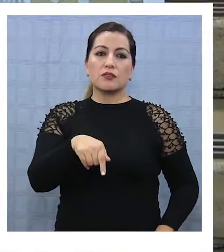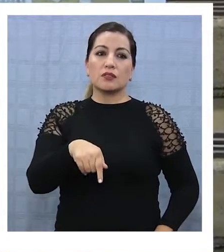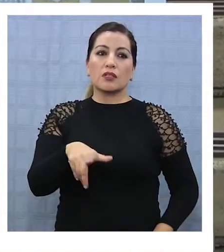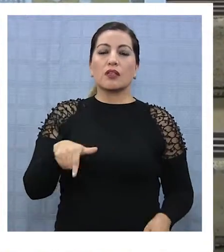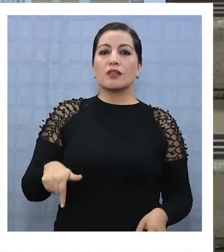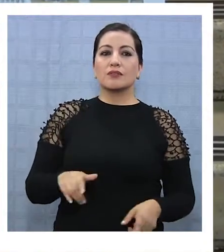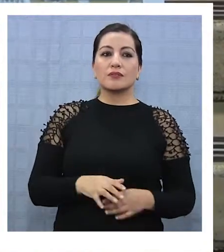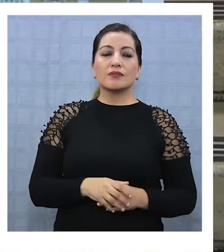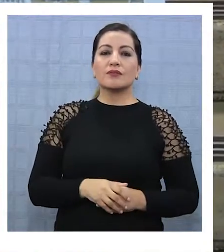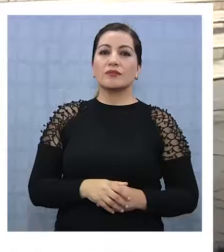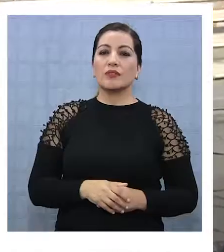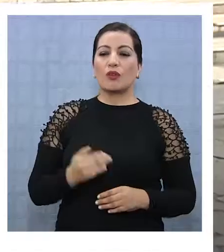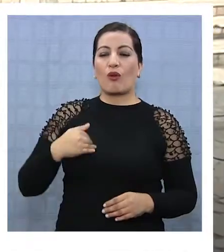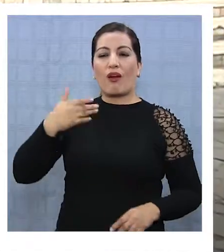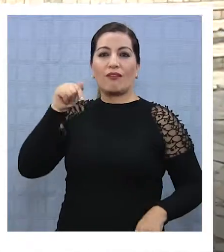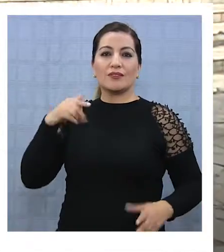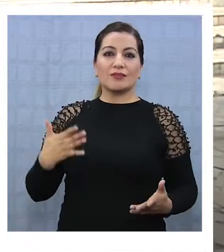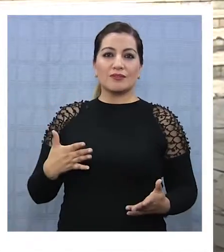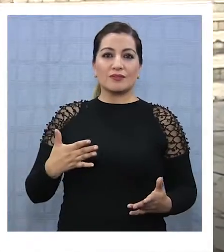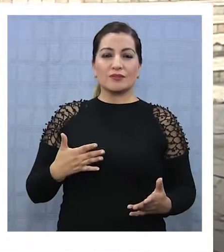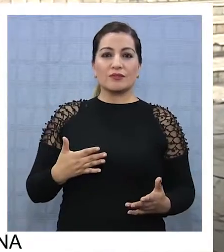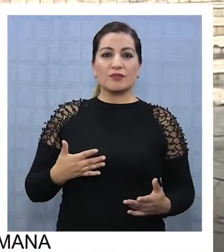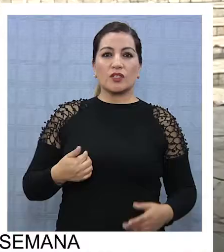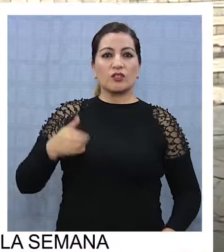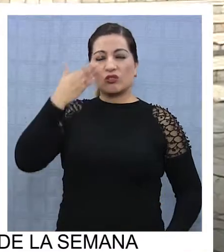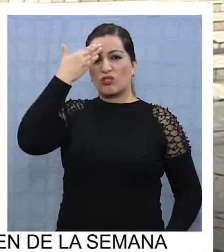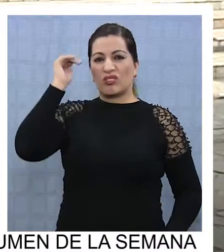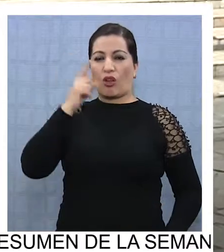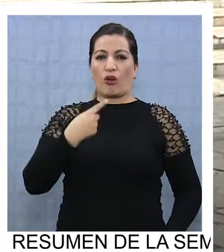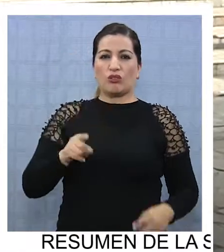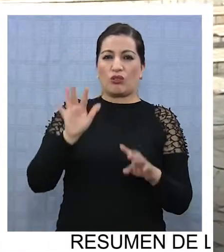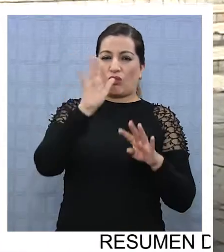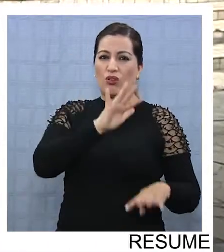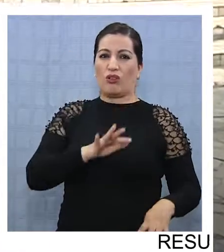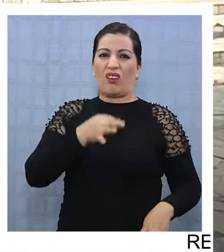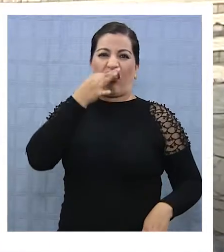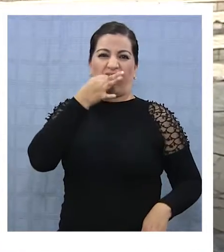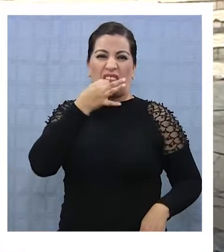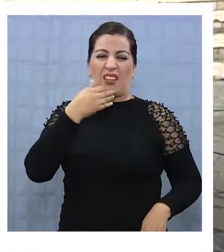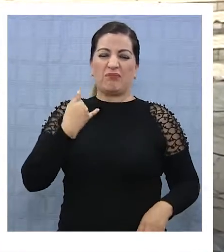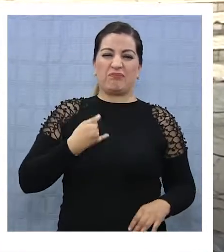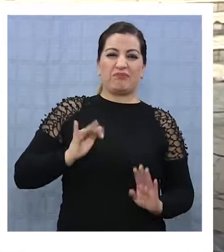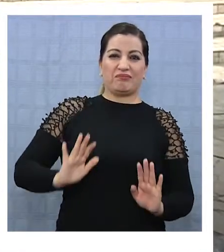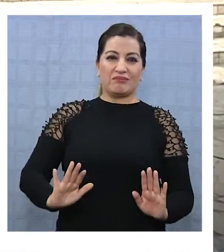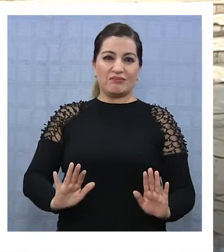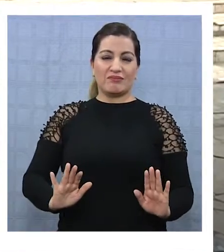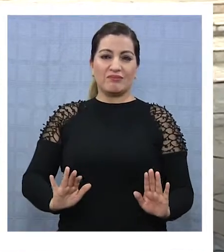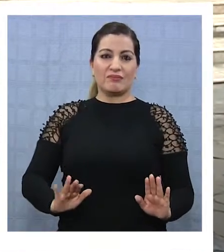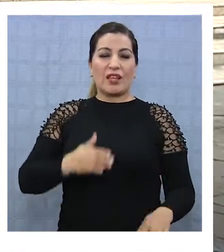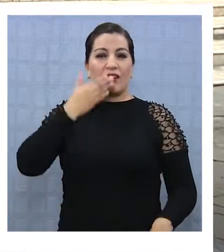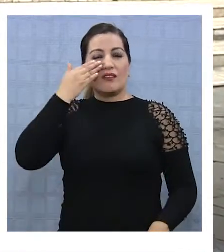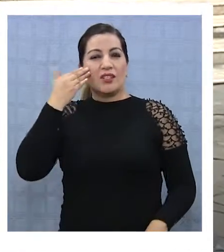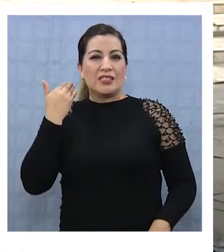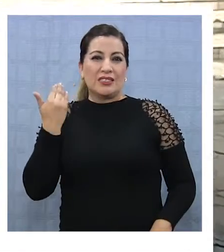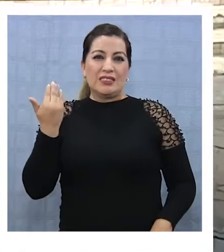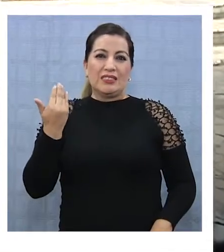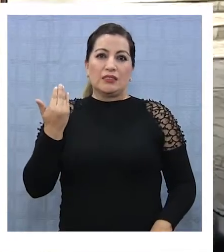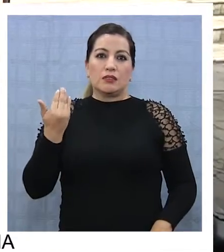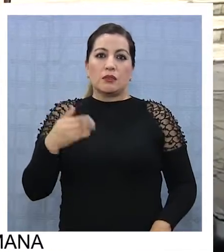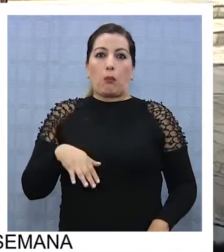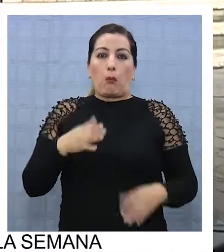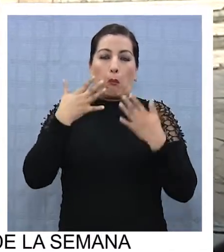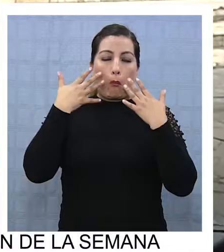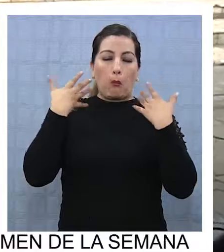va relacionado con la época. No creo que los otros colores que es verde, no me tinca, blanco,